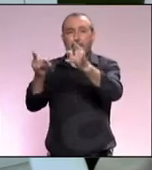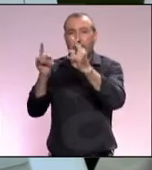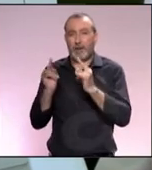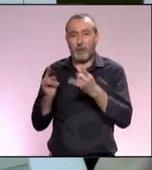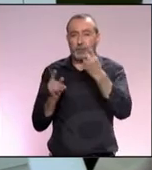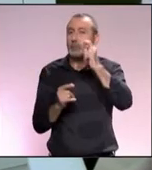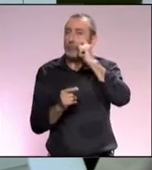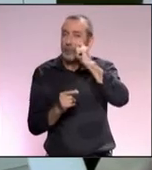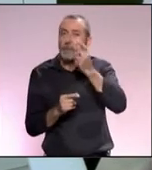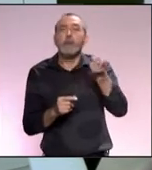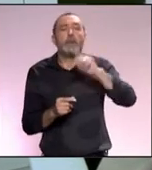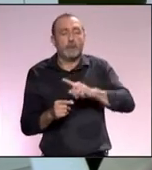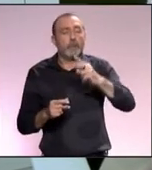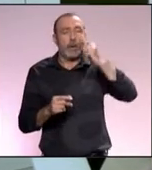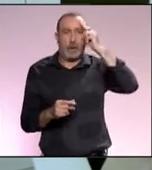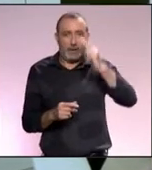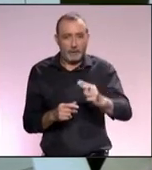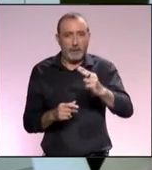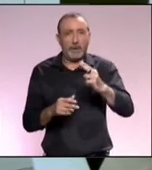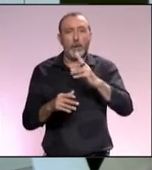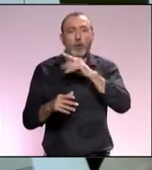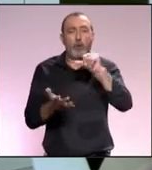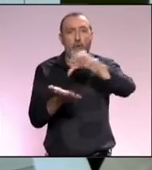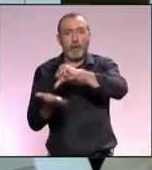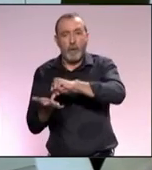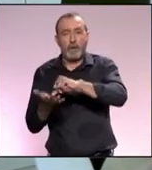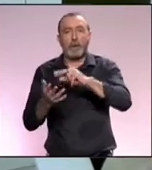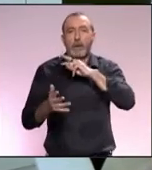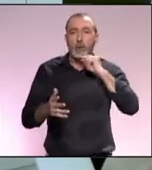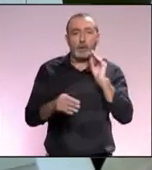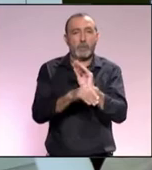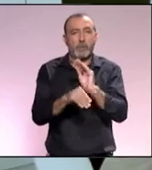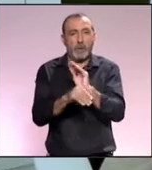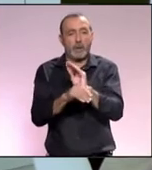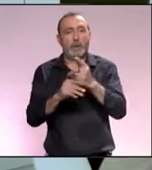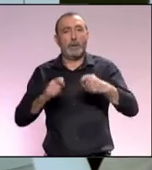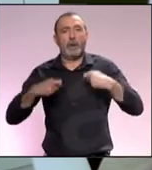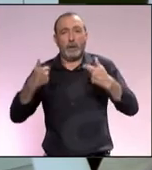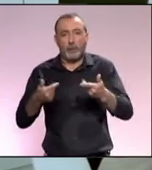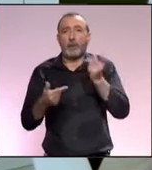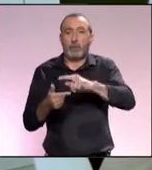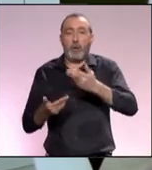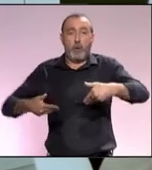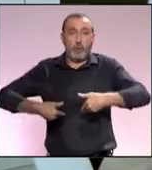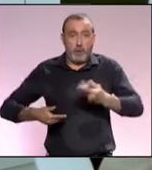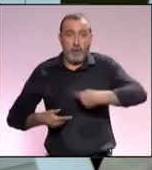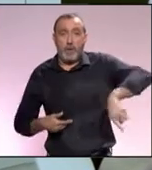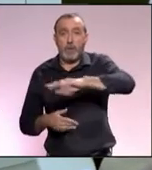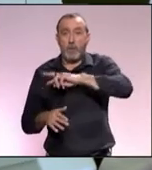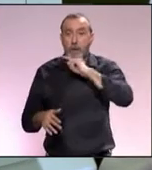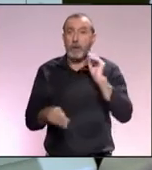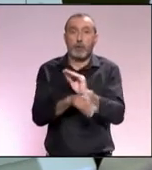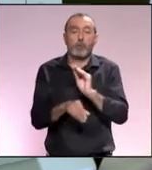que a su vez también sea respetuoso con la ciudad y que de alguna manera nos ayude también a nosotros a conservar